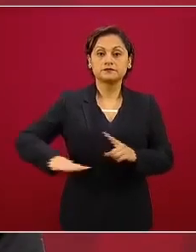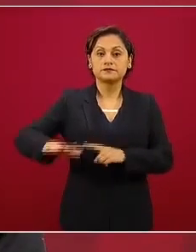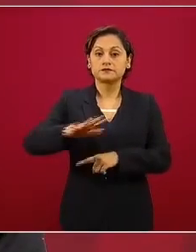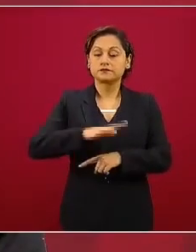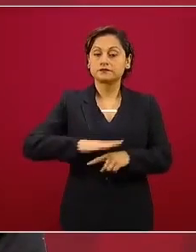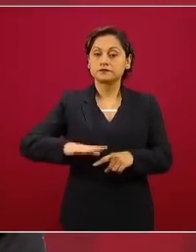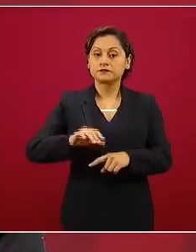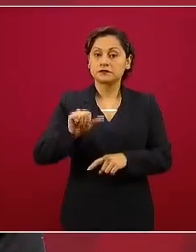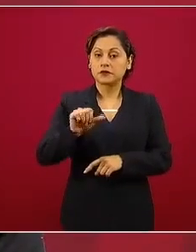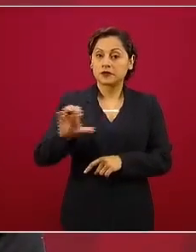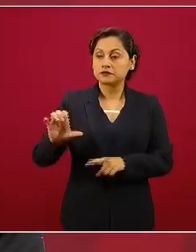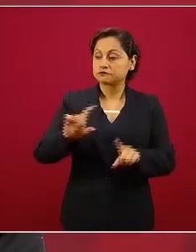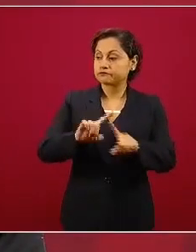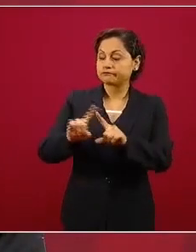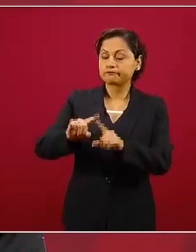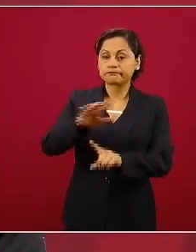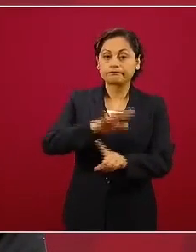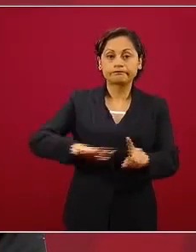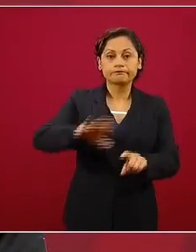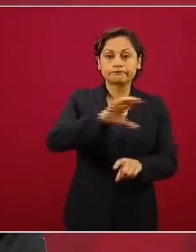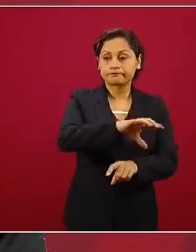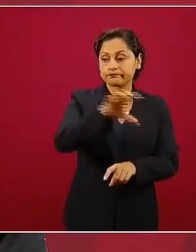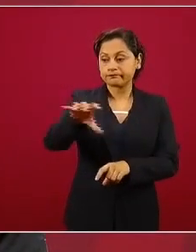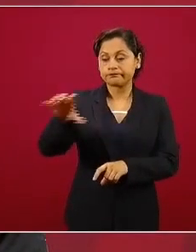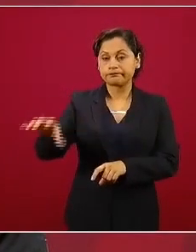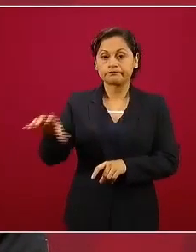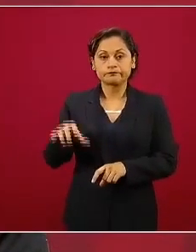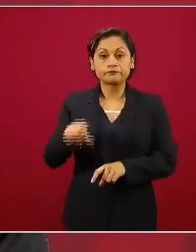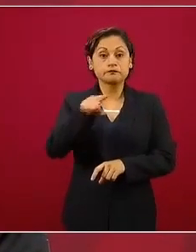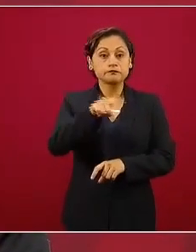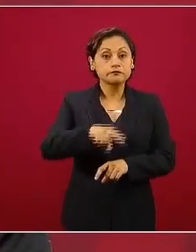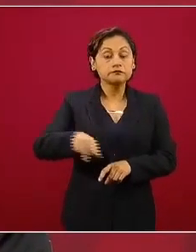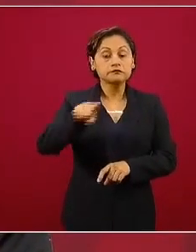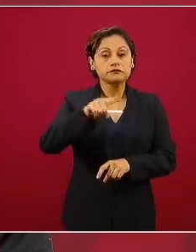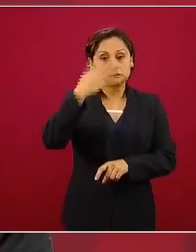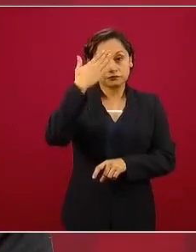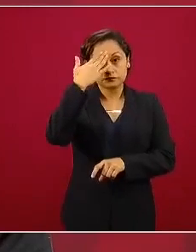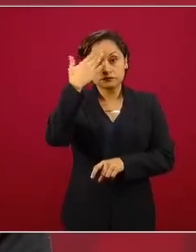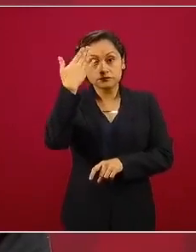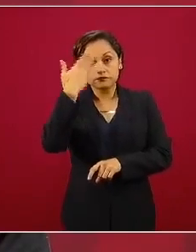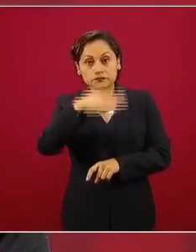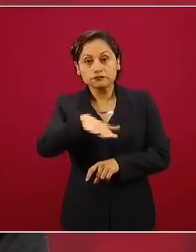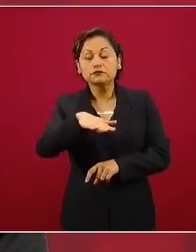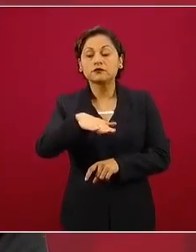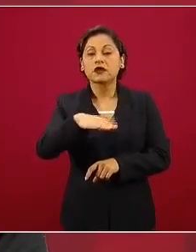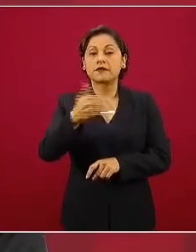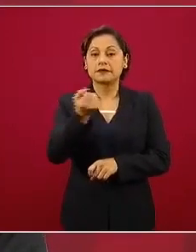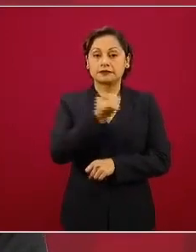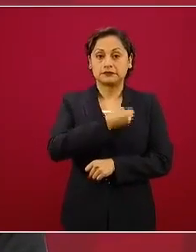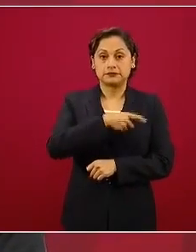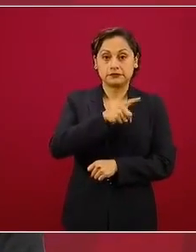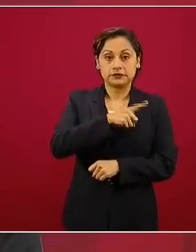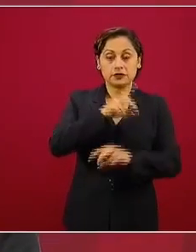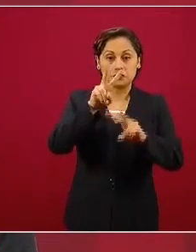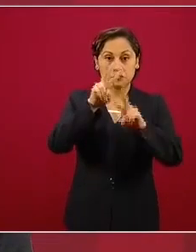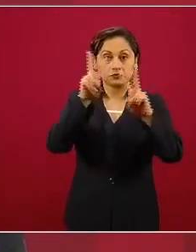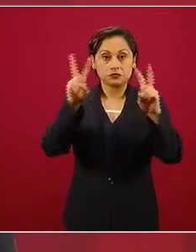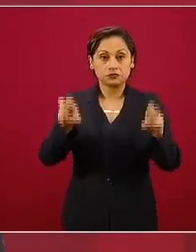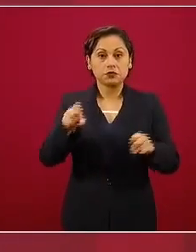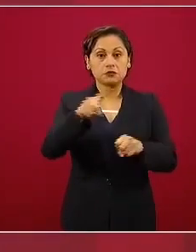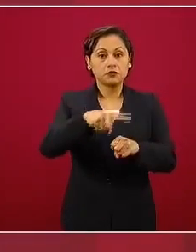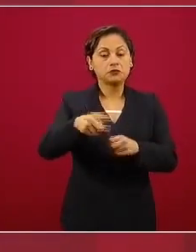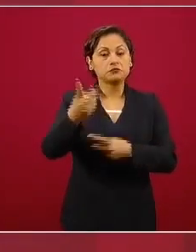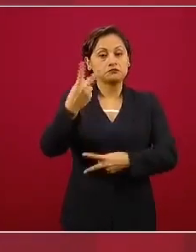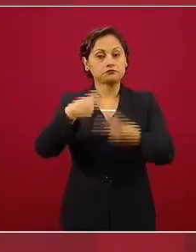que en materia de salud nos han estado ayudando, también